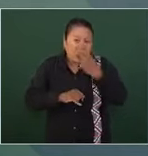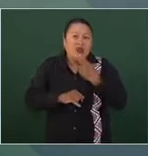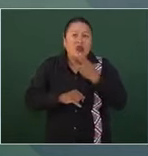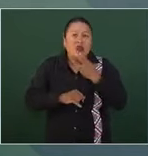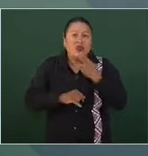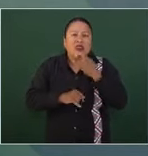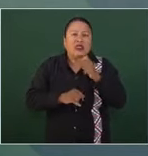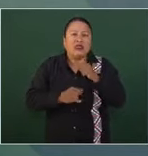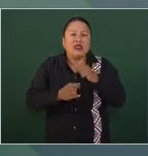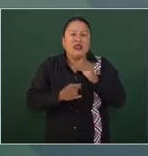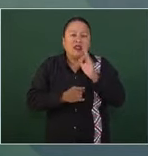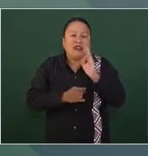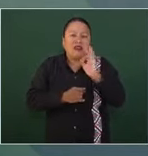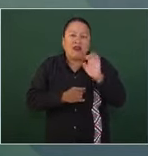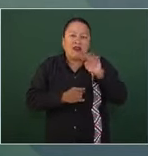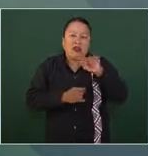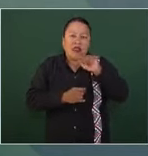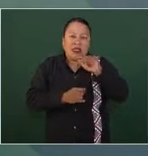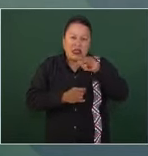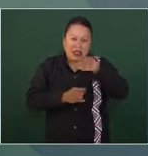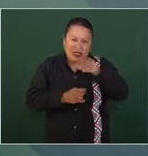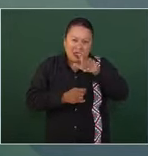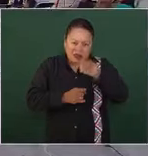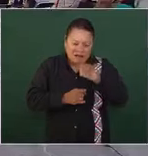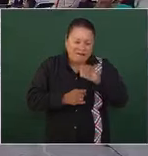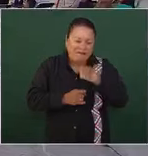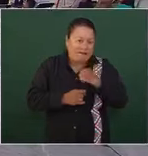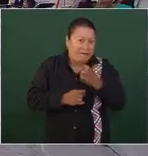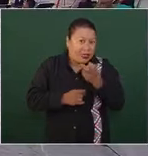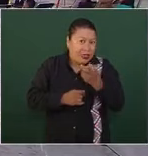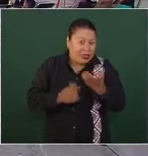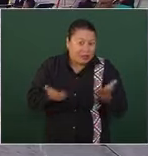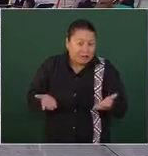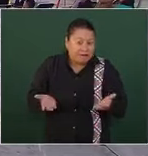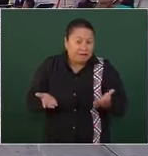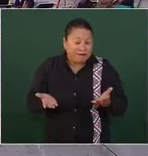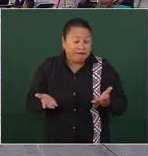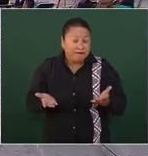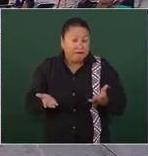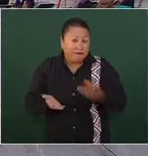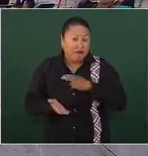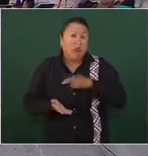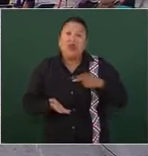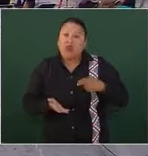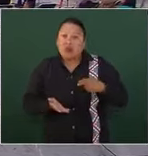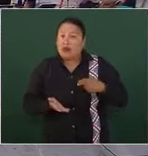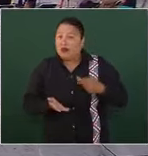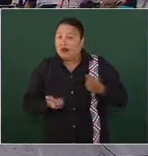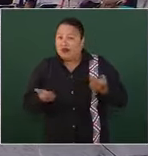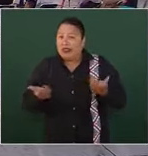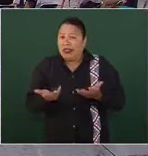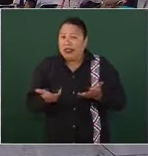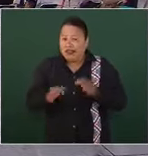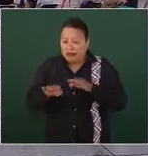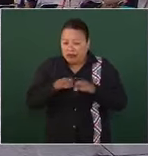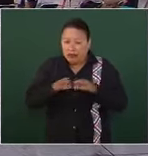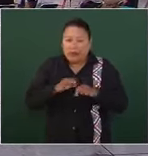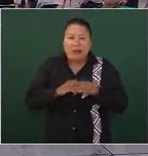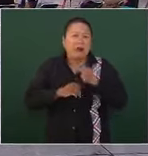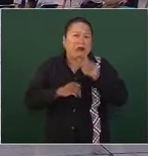elaboración del fentanilo. Entonces, eso es lo que estamos haciendo y nuestro